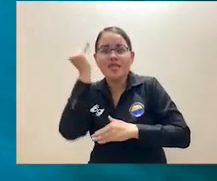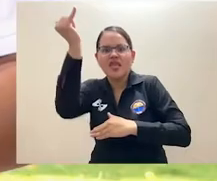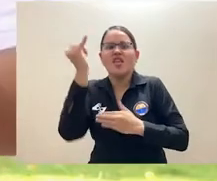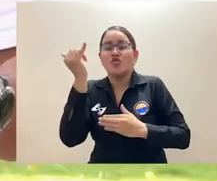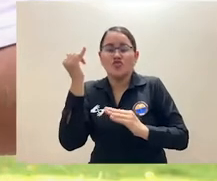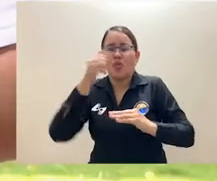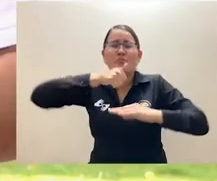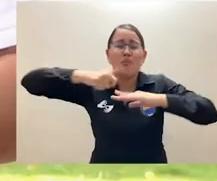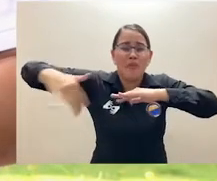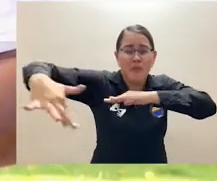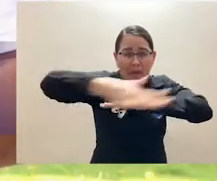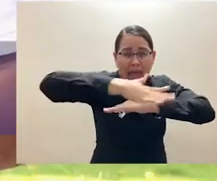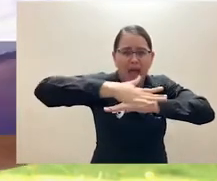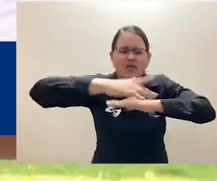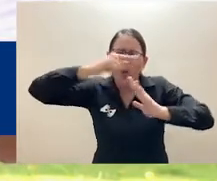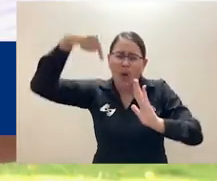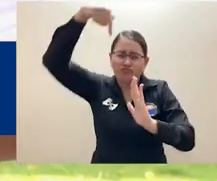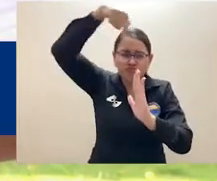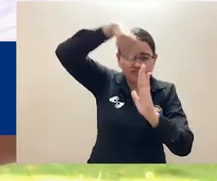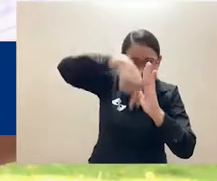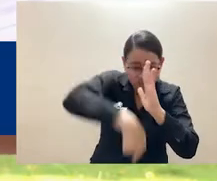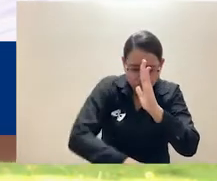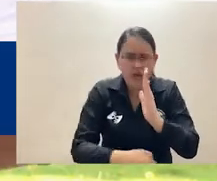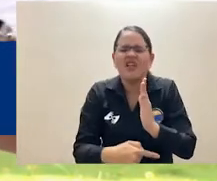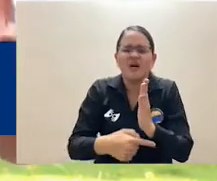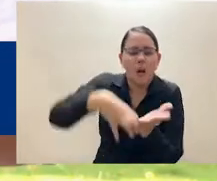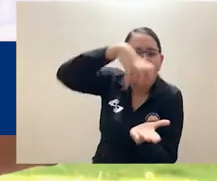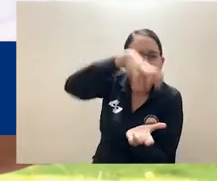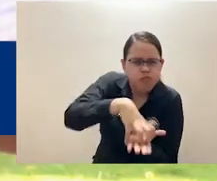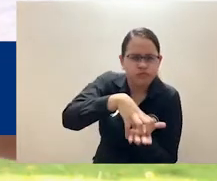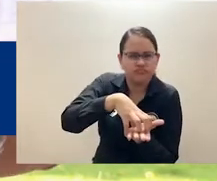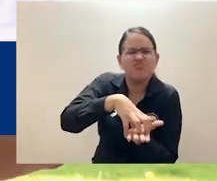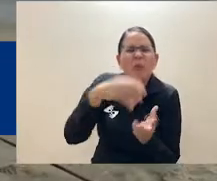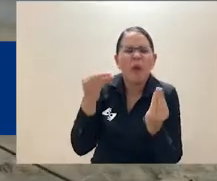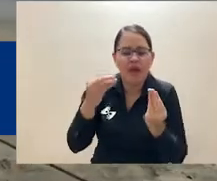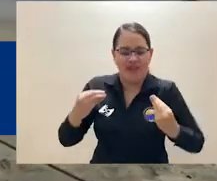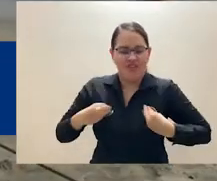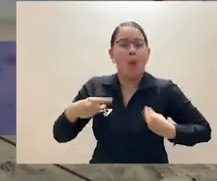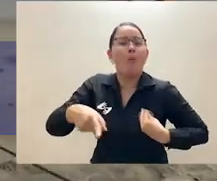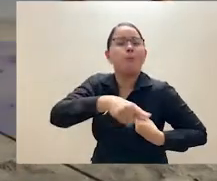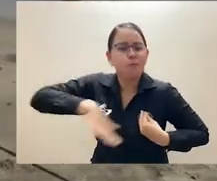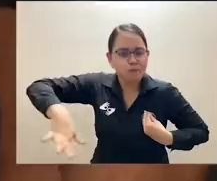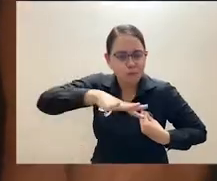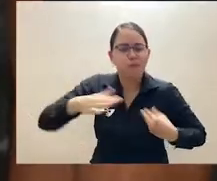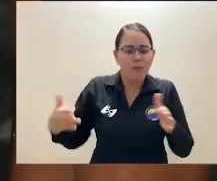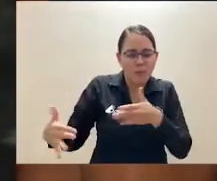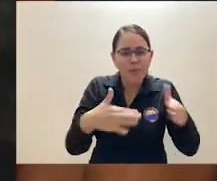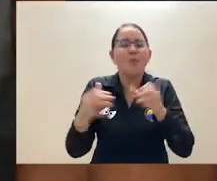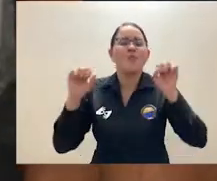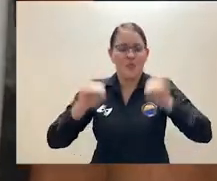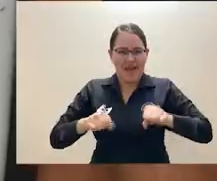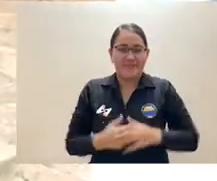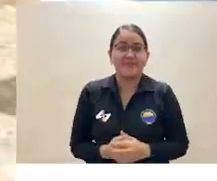sector. Nosotros desde la universidad hemos desarrollado importantes proyectos para la recuperación de la pesca artesanal pero también para la conservación de las especies. En este